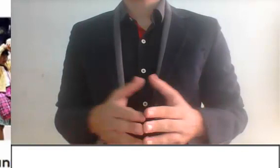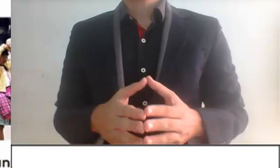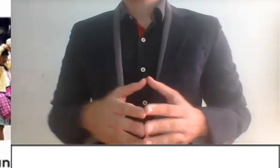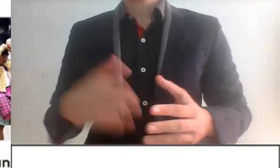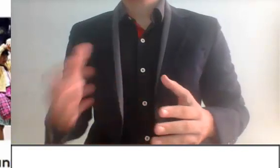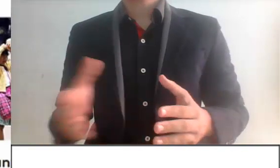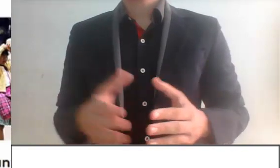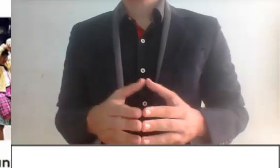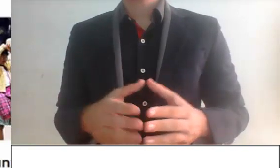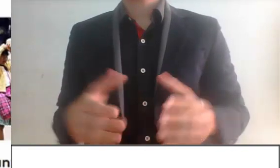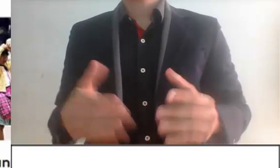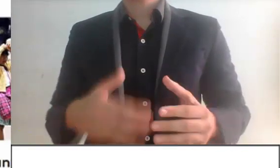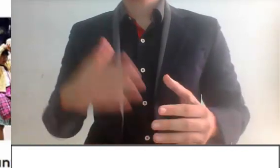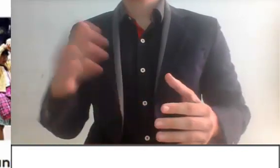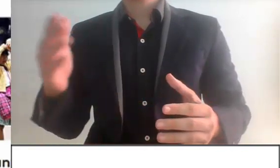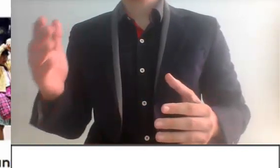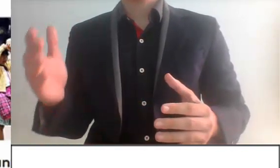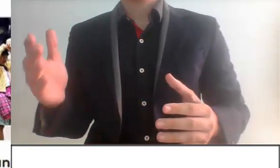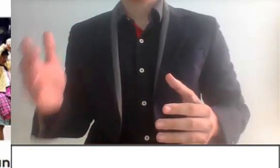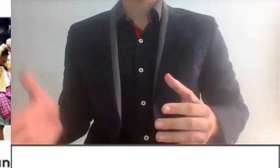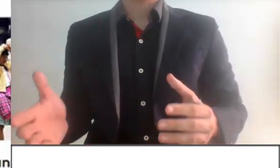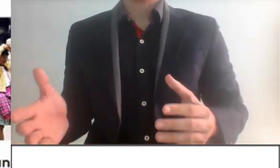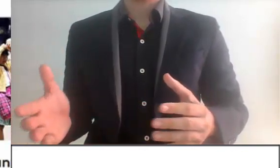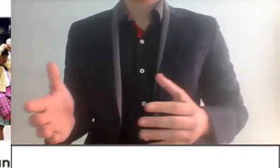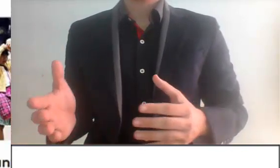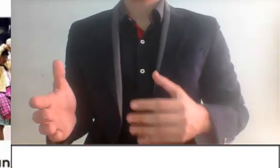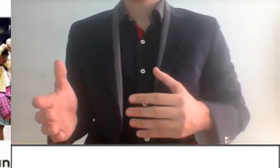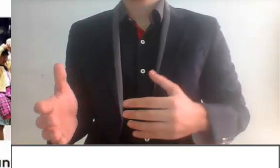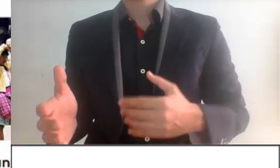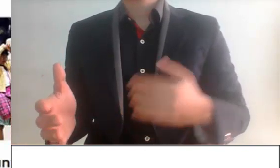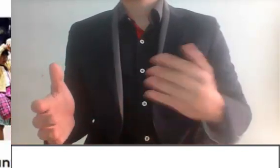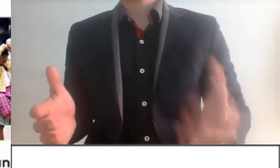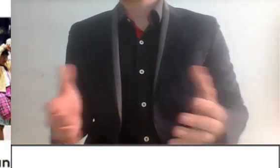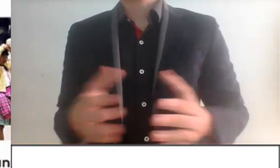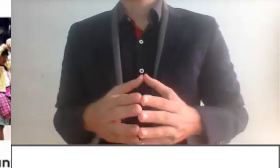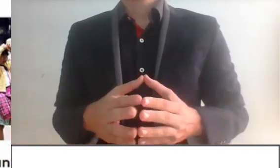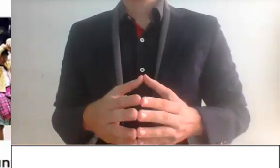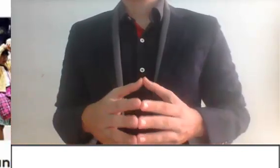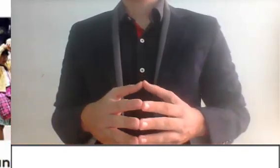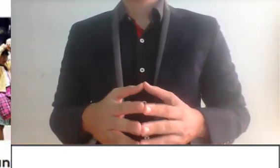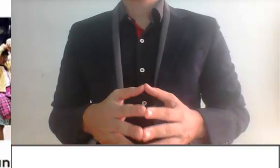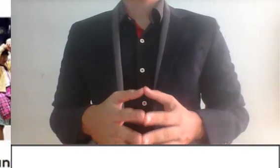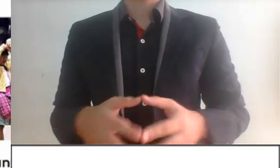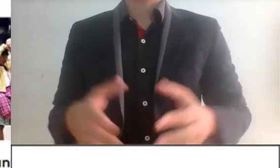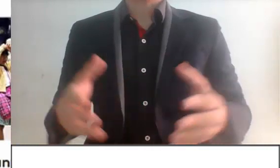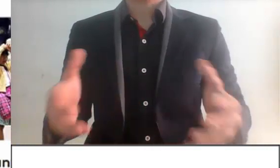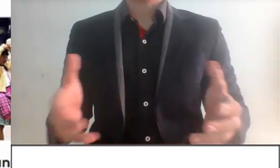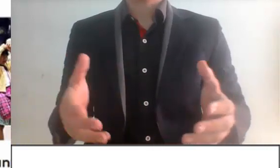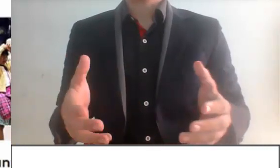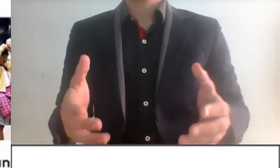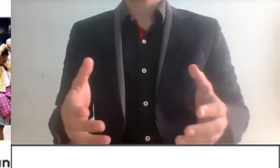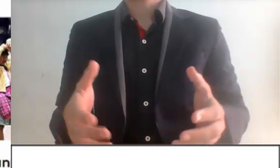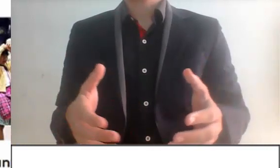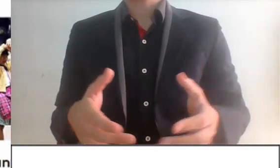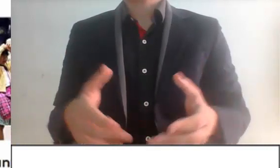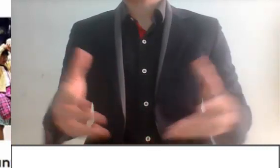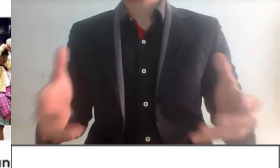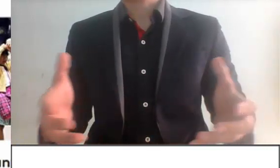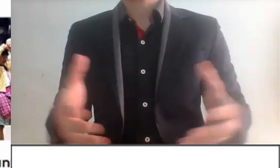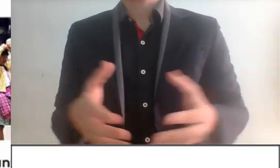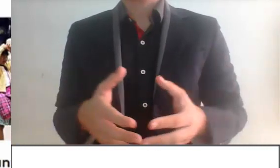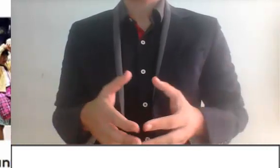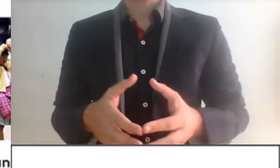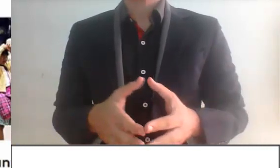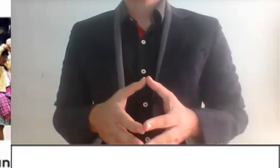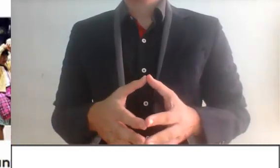personas o los jóvenes se preocupen por el tema de estudiar y no se preocupen por otros temas que a lo mejor se tengan que ir a trabajar porque no